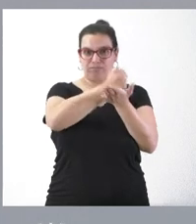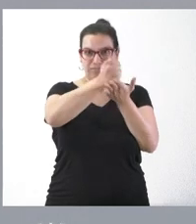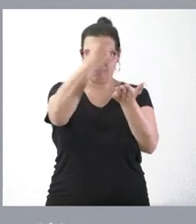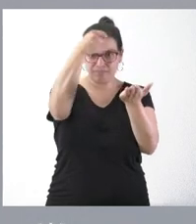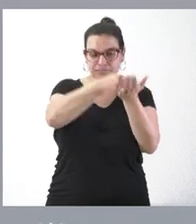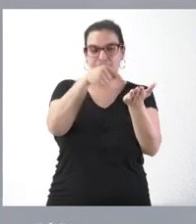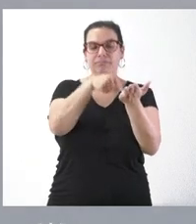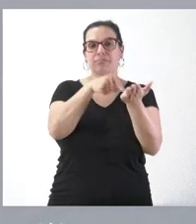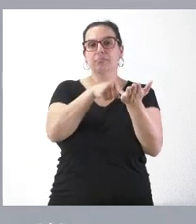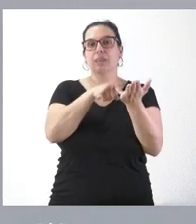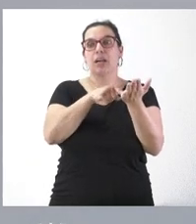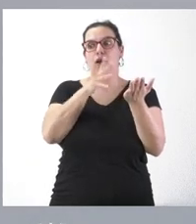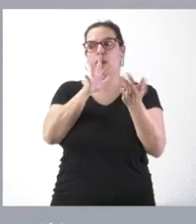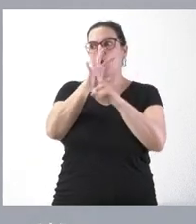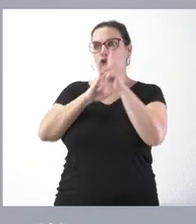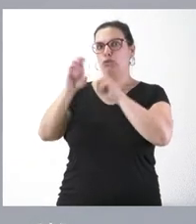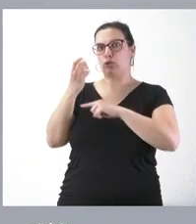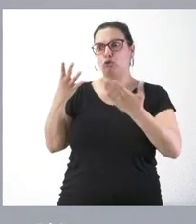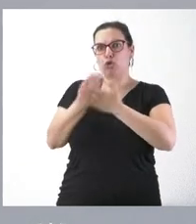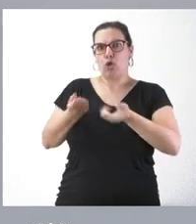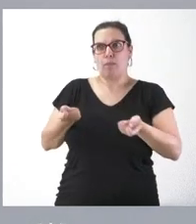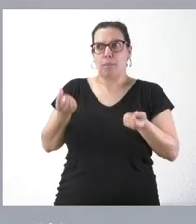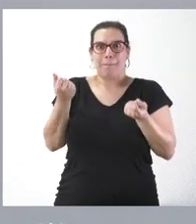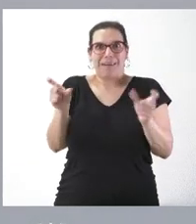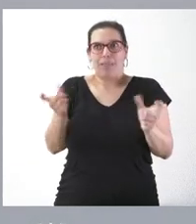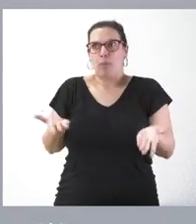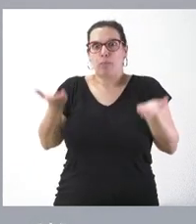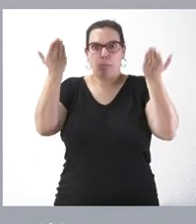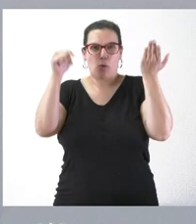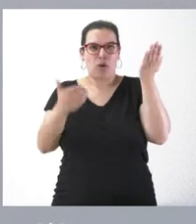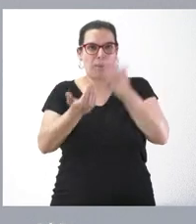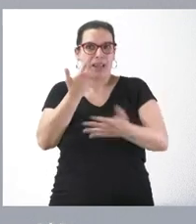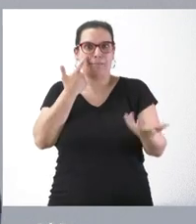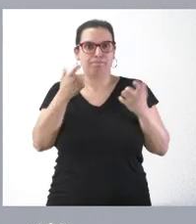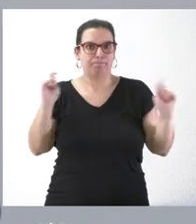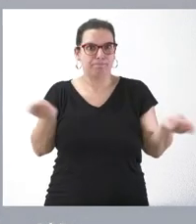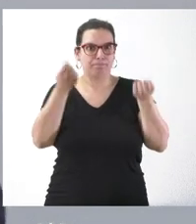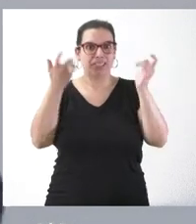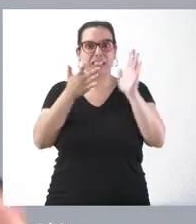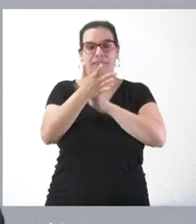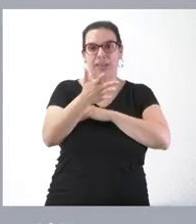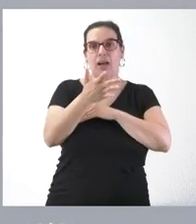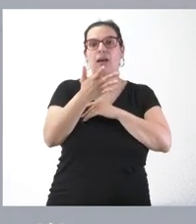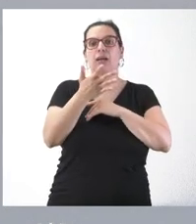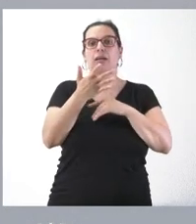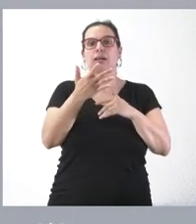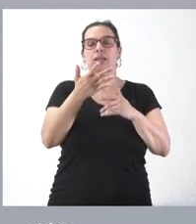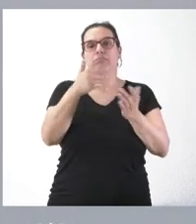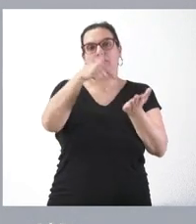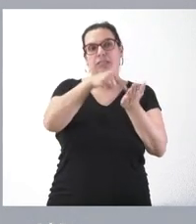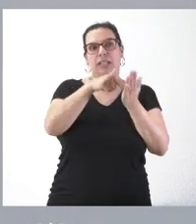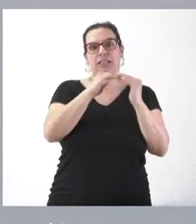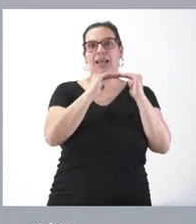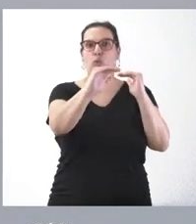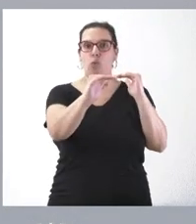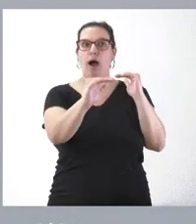contexto de alta inflación como el que hemos visto esta mañana. No solamente es que se congelan, que ya de por sí, lógicamente, supondría